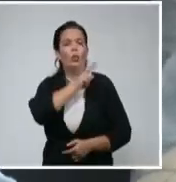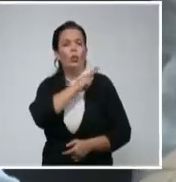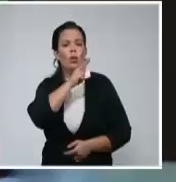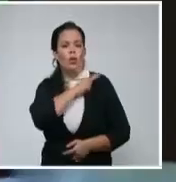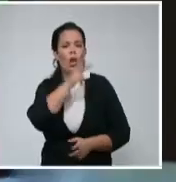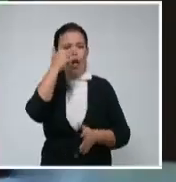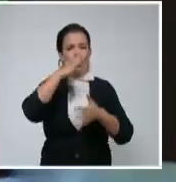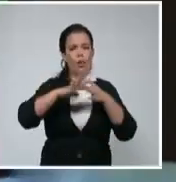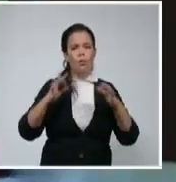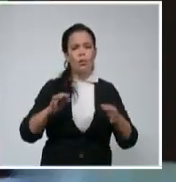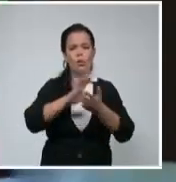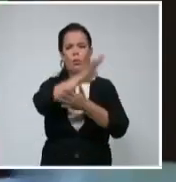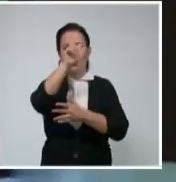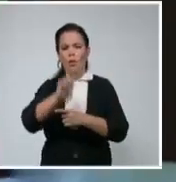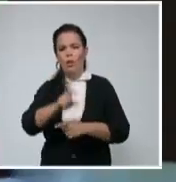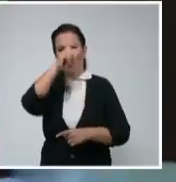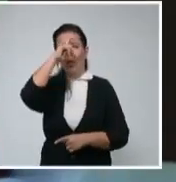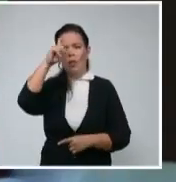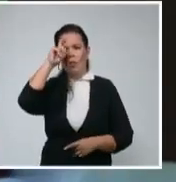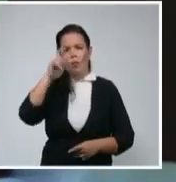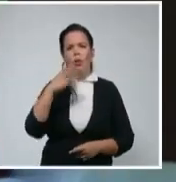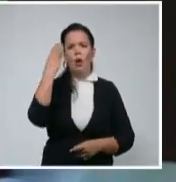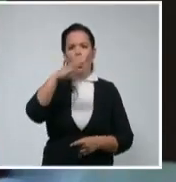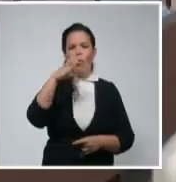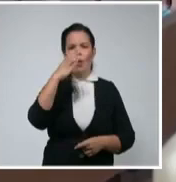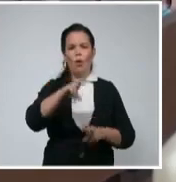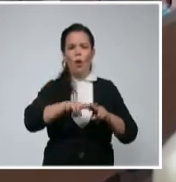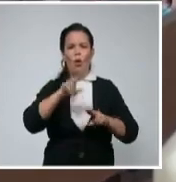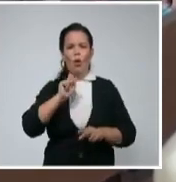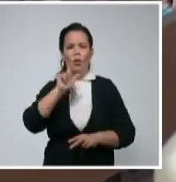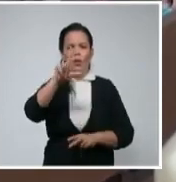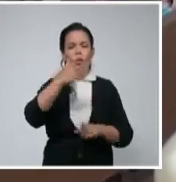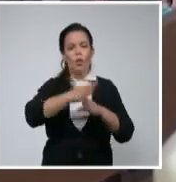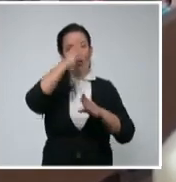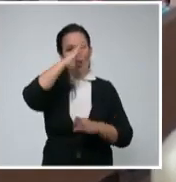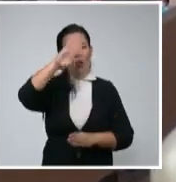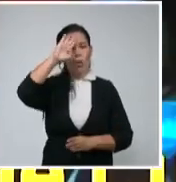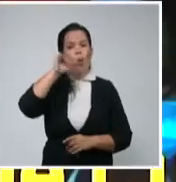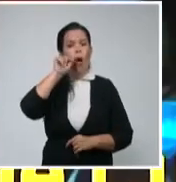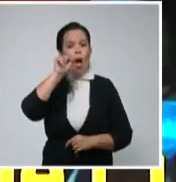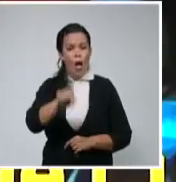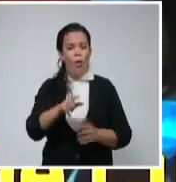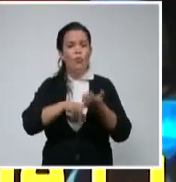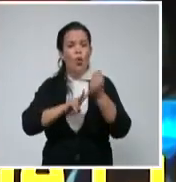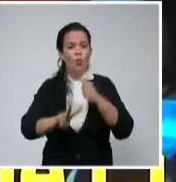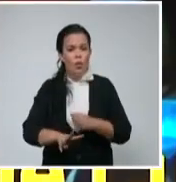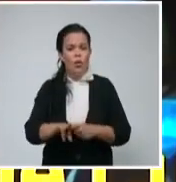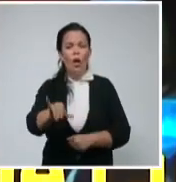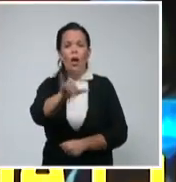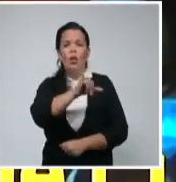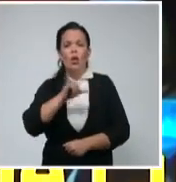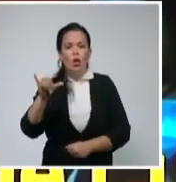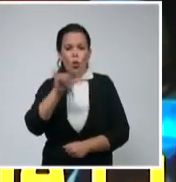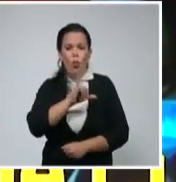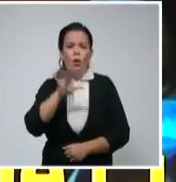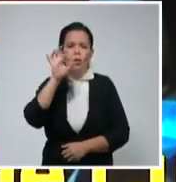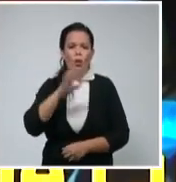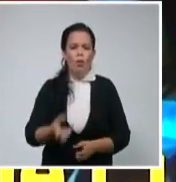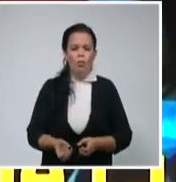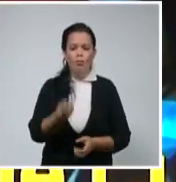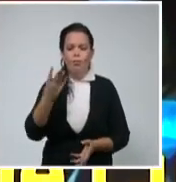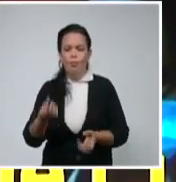Mayabeque, Santispíritus, Camagüey, Holguín y Santiago de Cuba, territorios con altos niveles de incidencia de la COVID